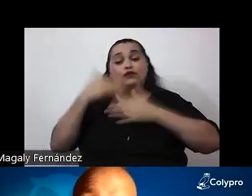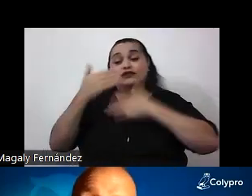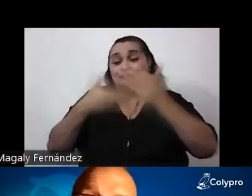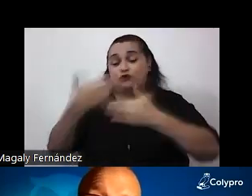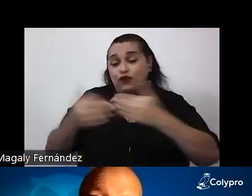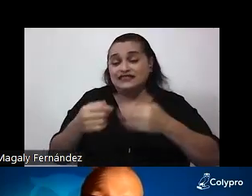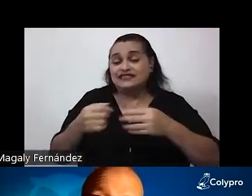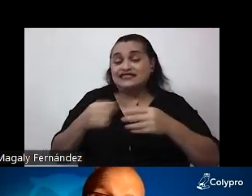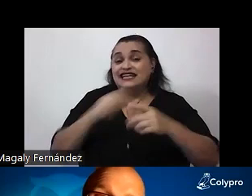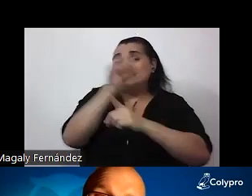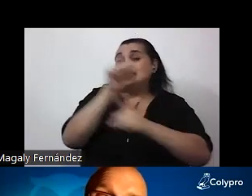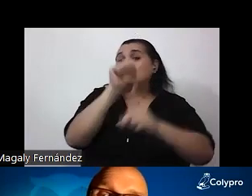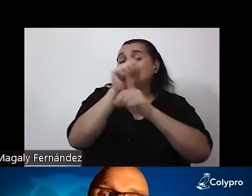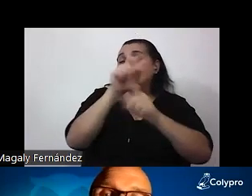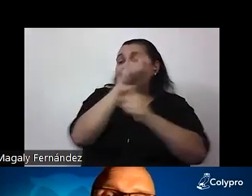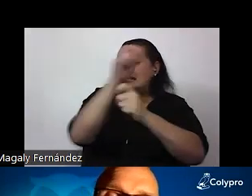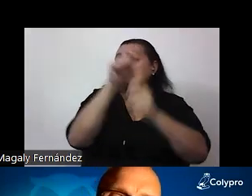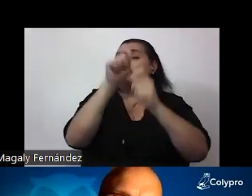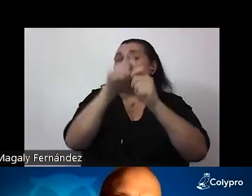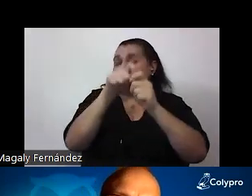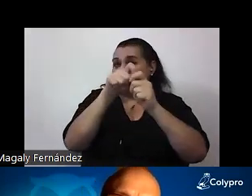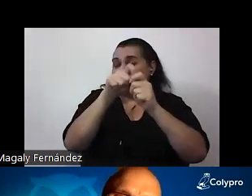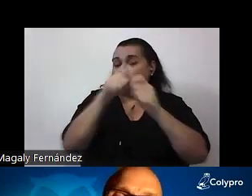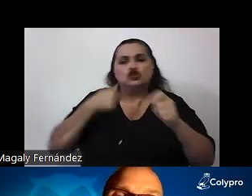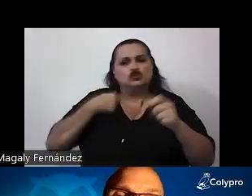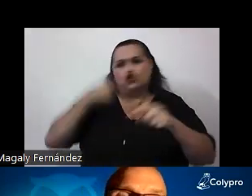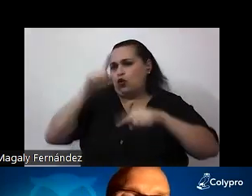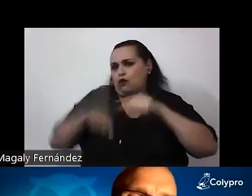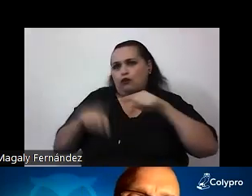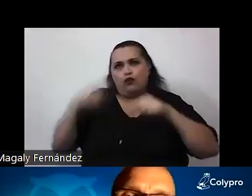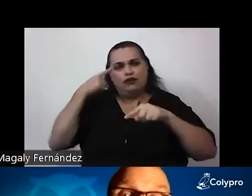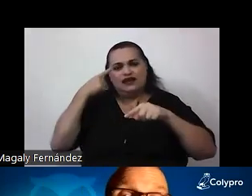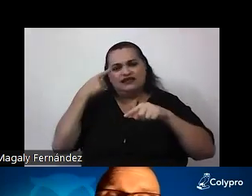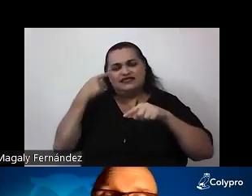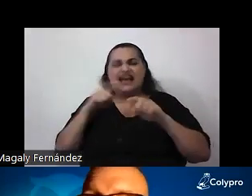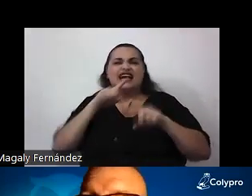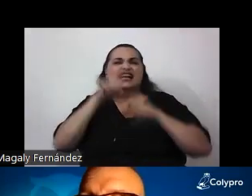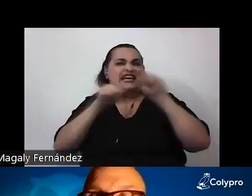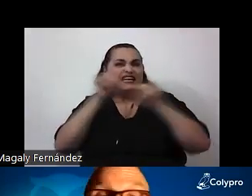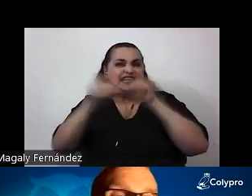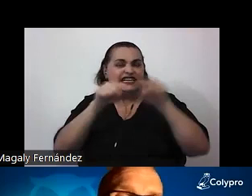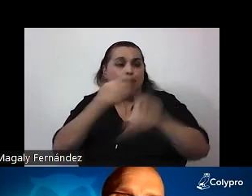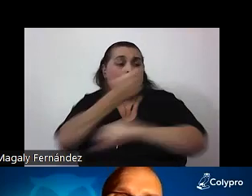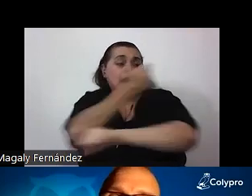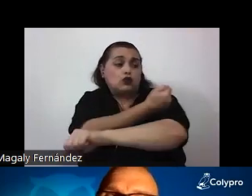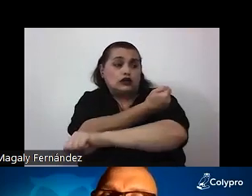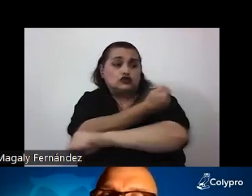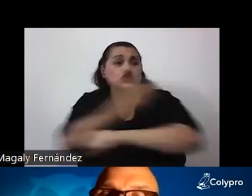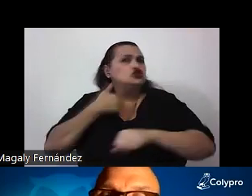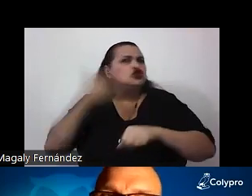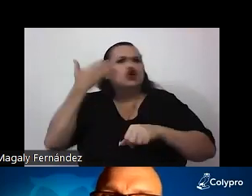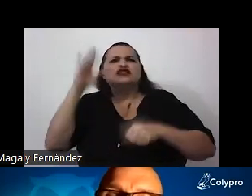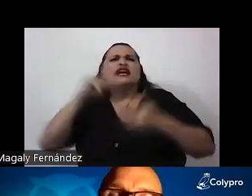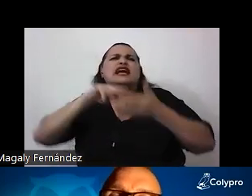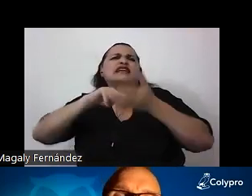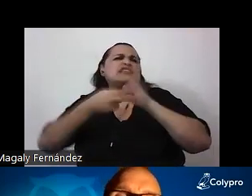de ciertos dominios. Yo no puedo pensar críticamente acerca de la vacunación si no sé lo que es un antígeno, si no sé